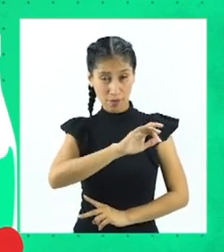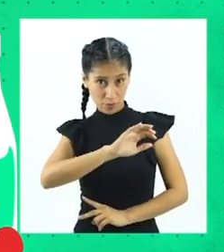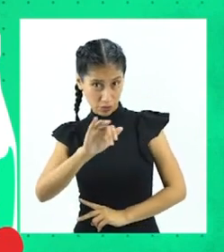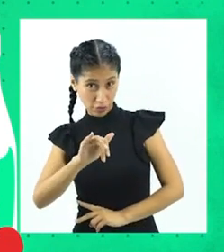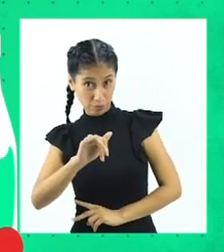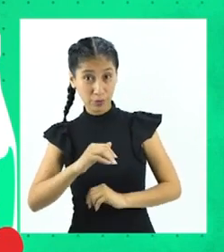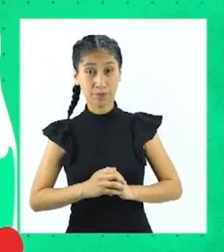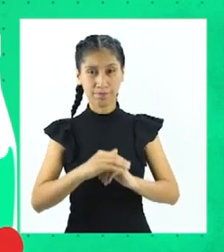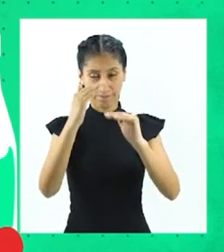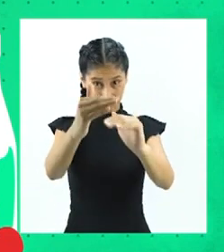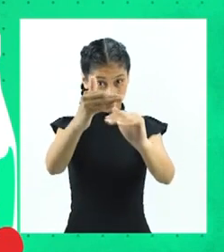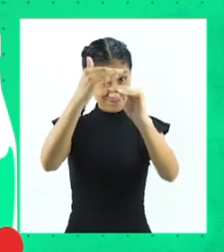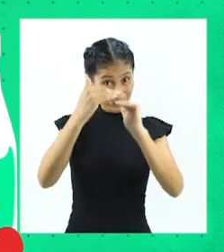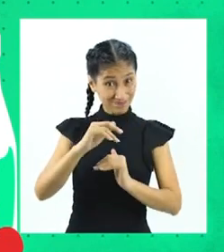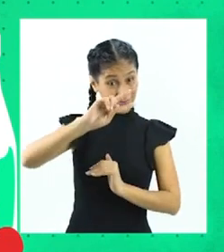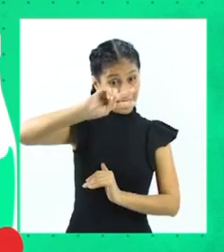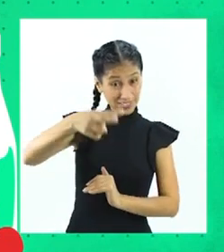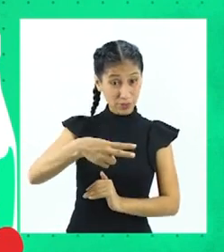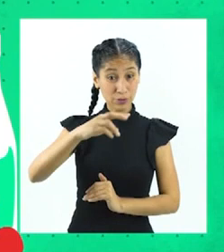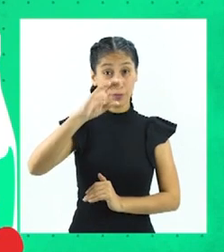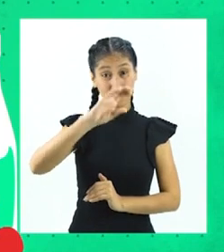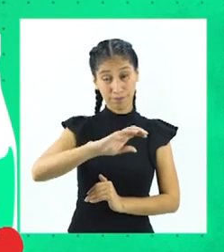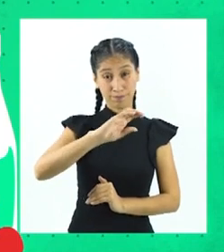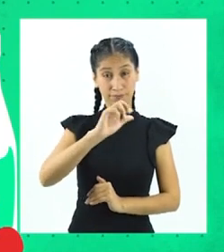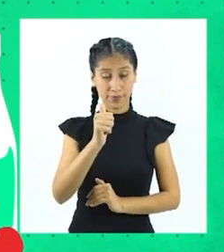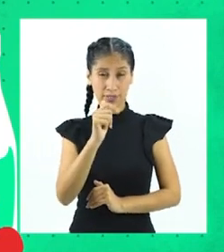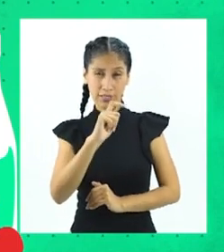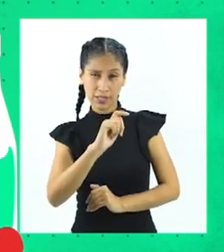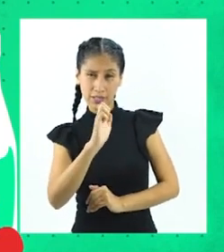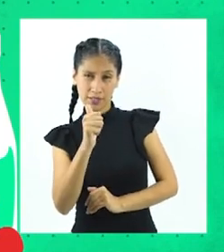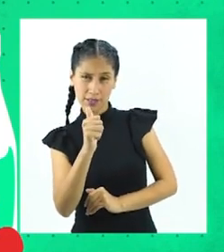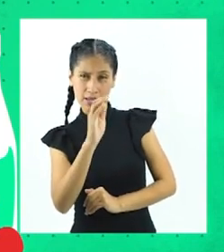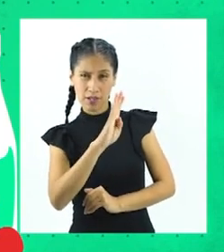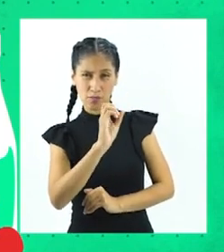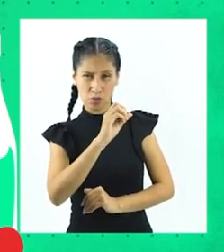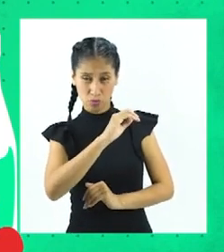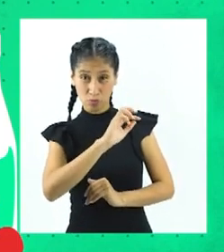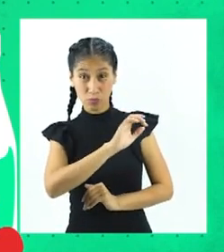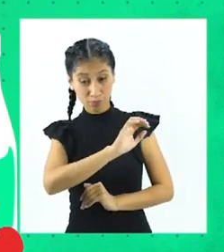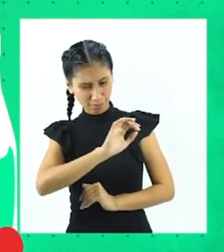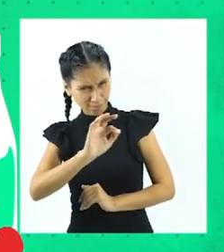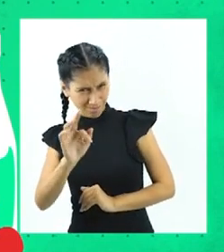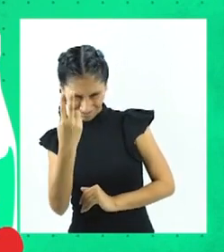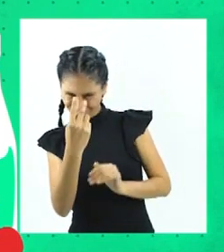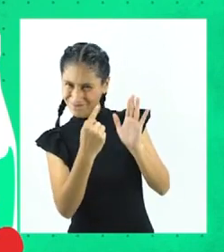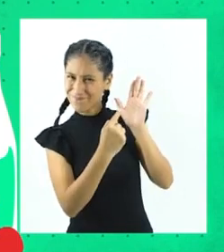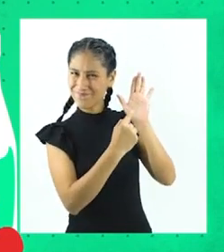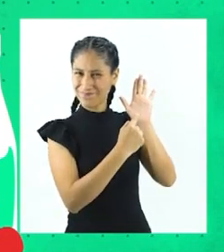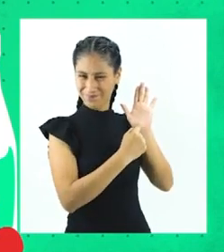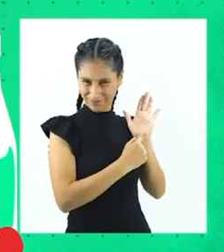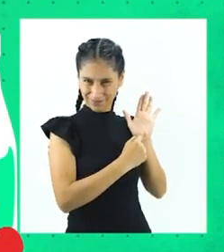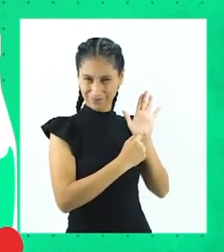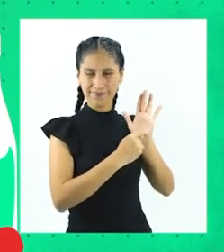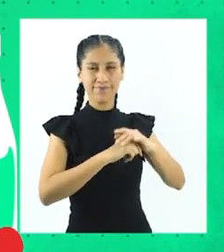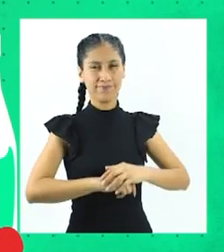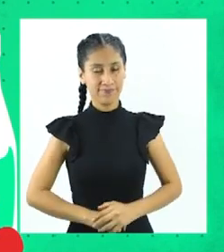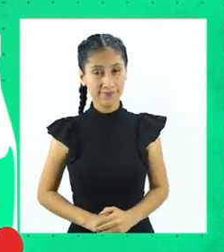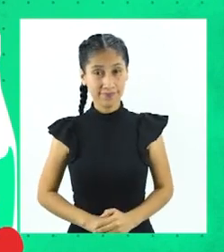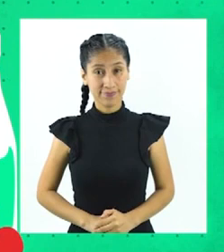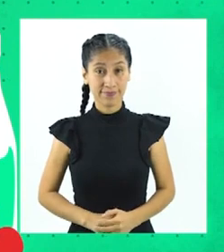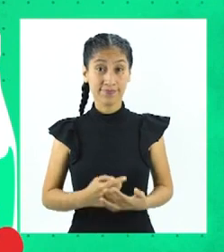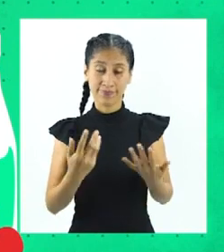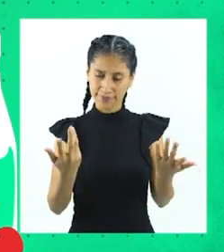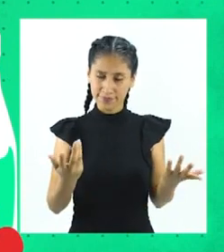otras más complejas. Y el segundo es el catabolismo, que es la degradación o destrucción de moléculas